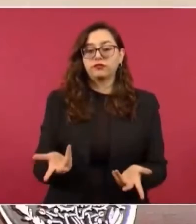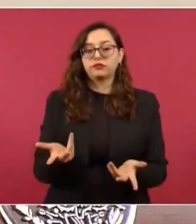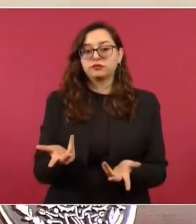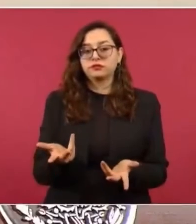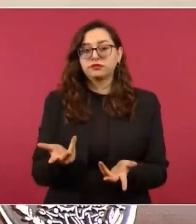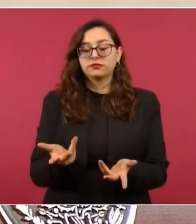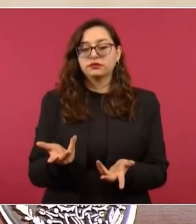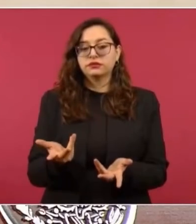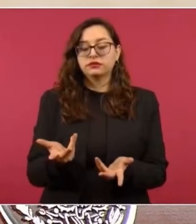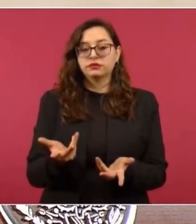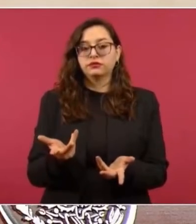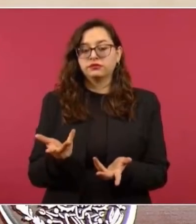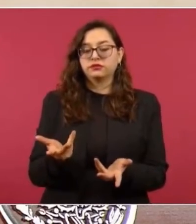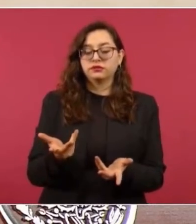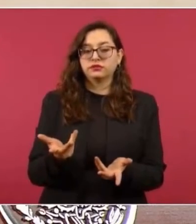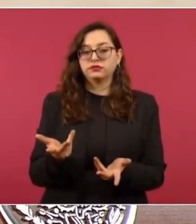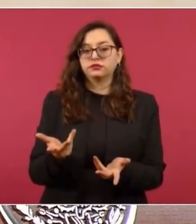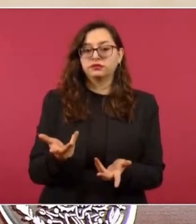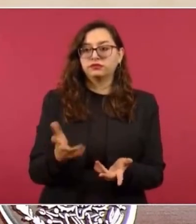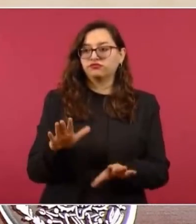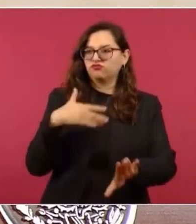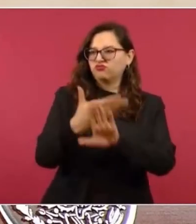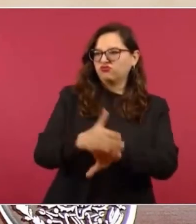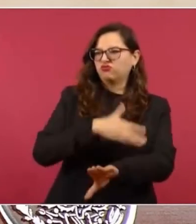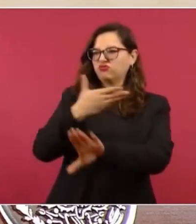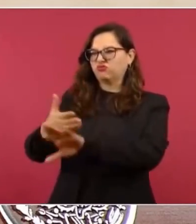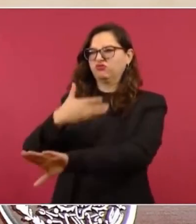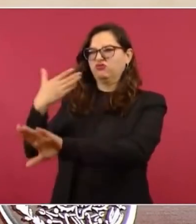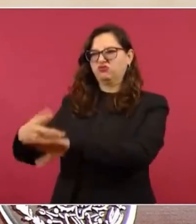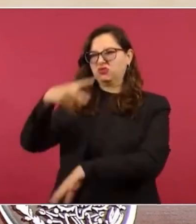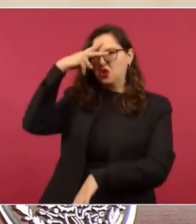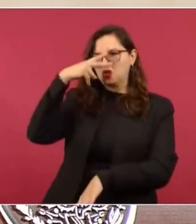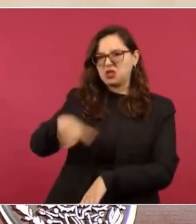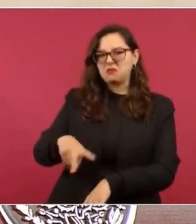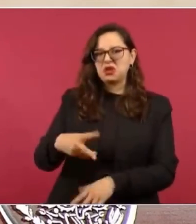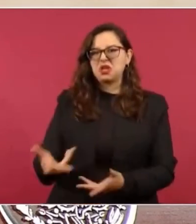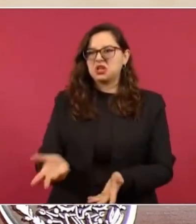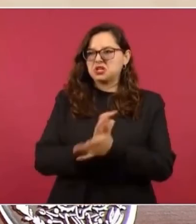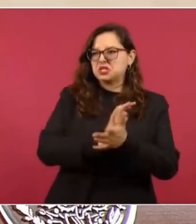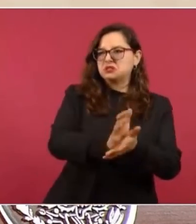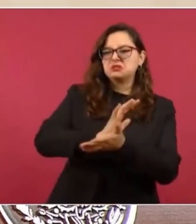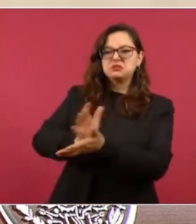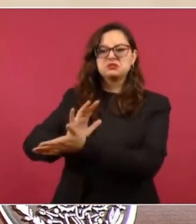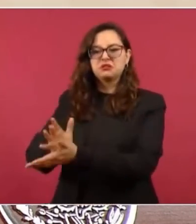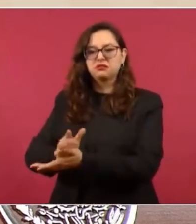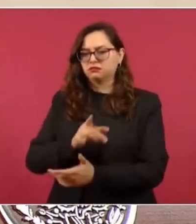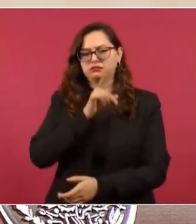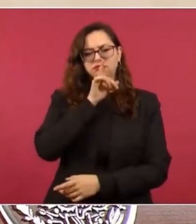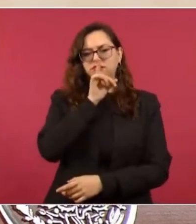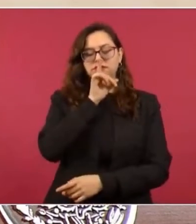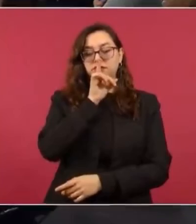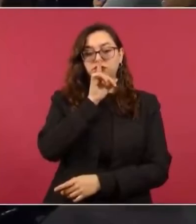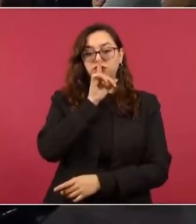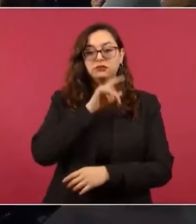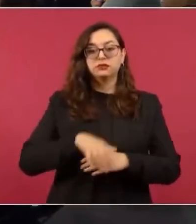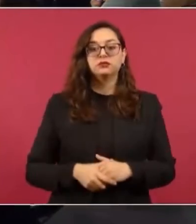razias hacia migrantes. ¿Cómo se